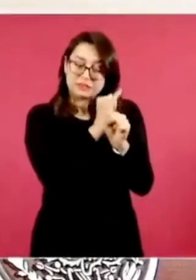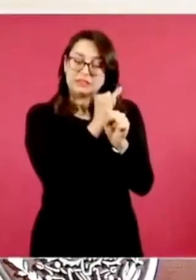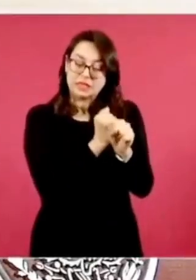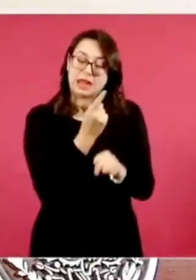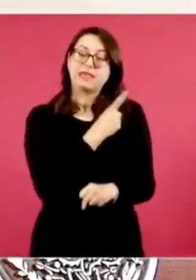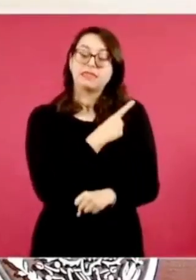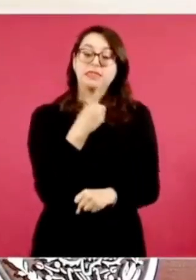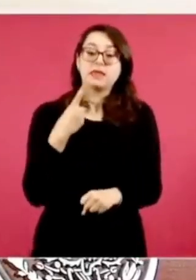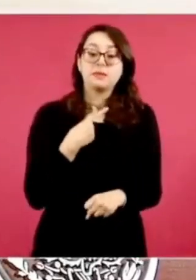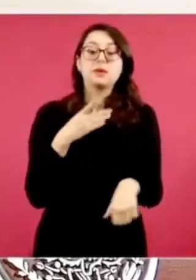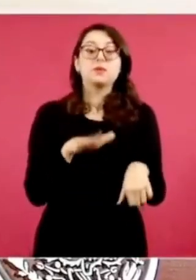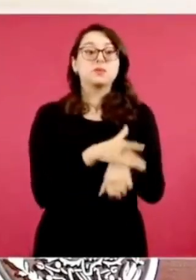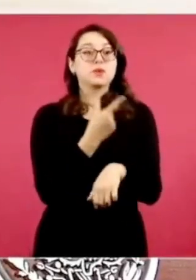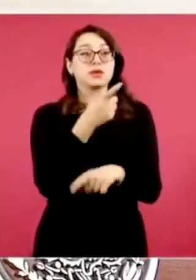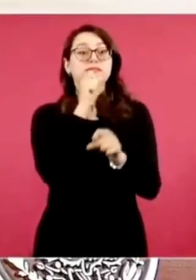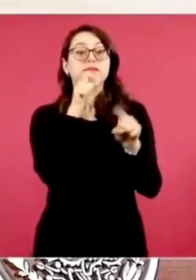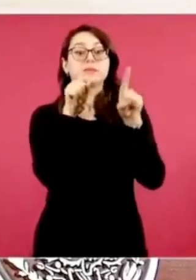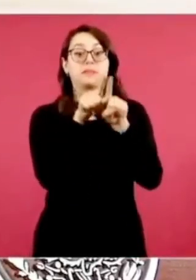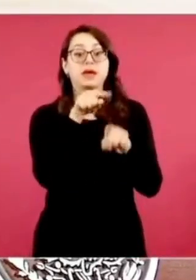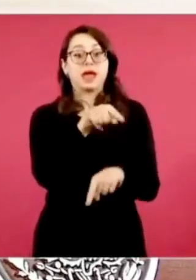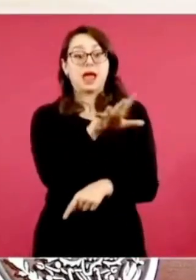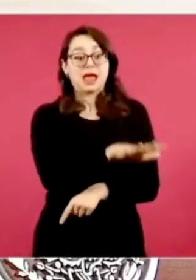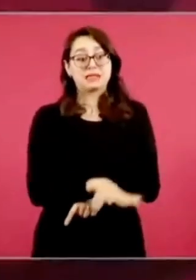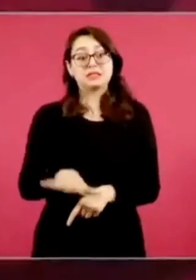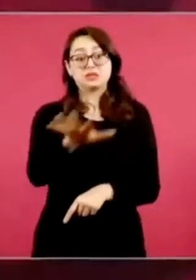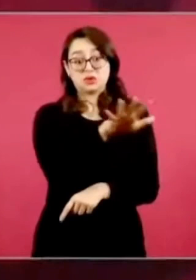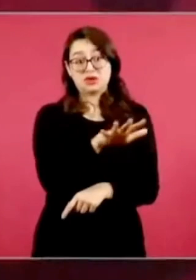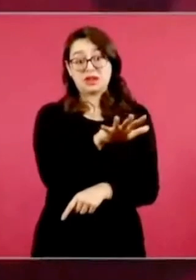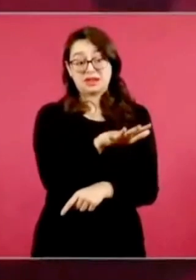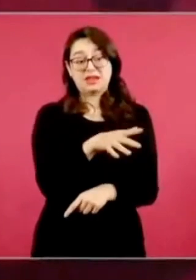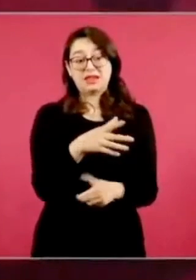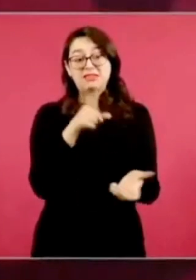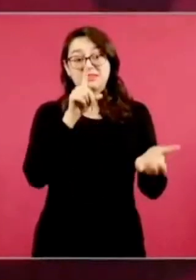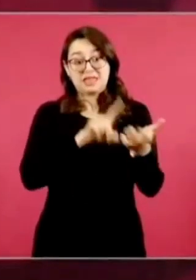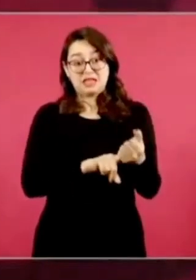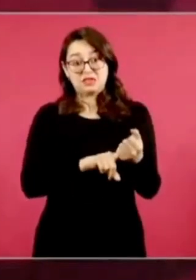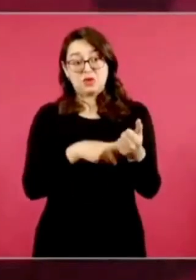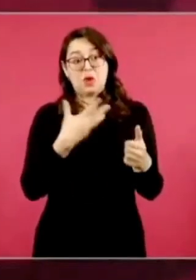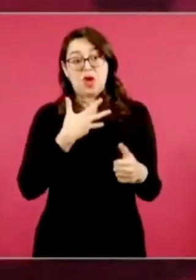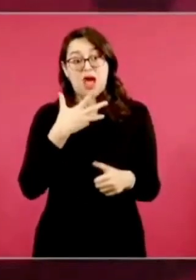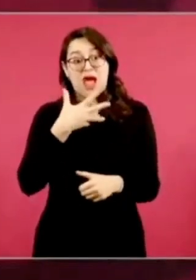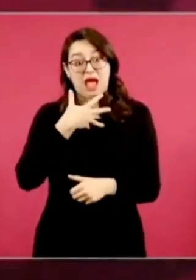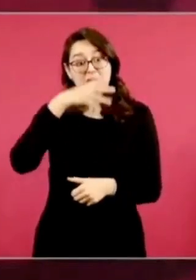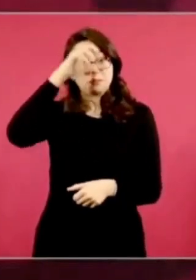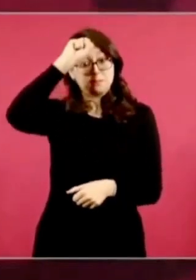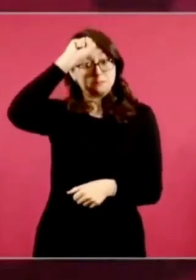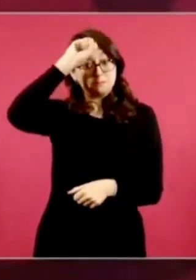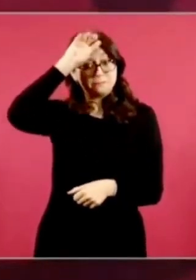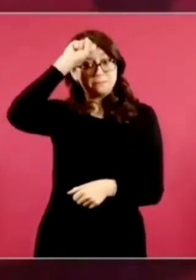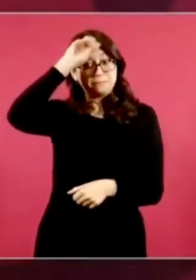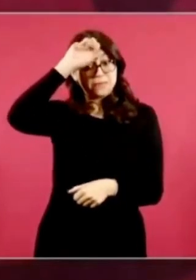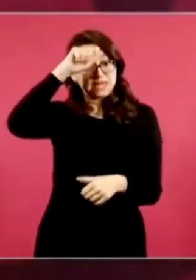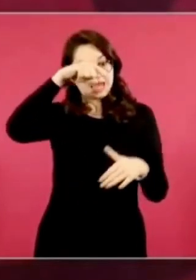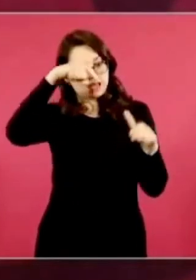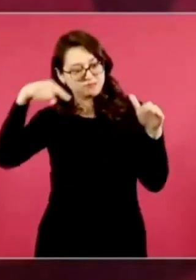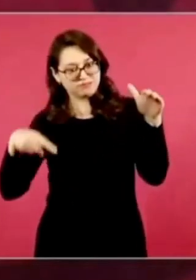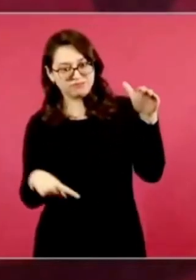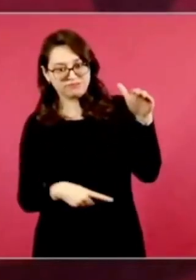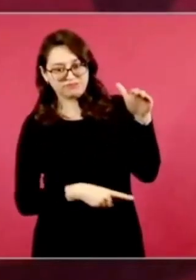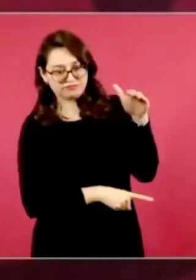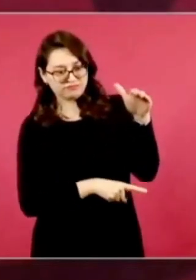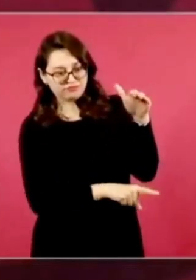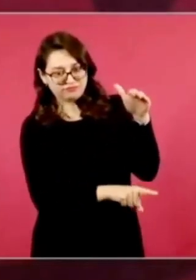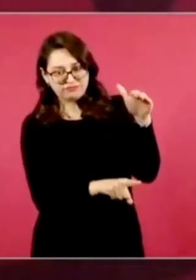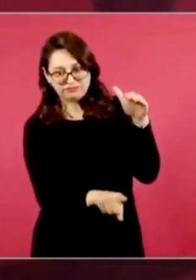minada, o es una zona que se